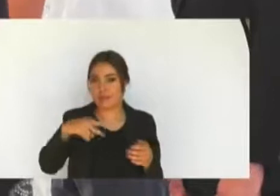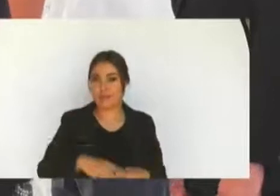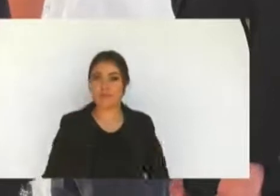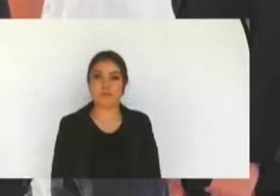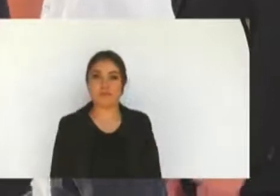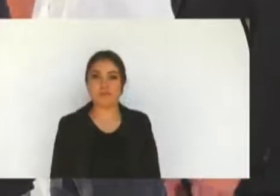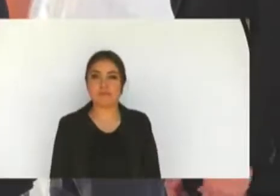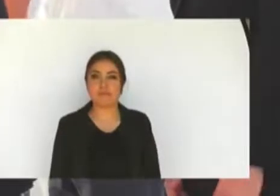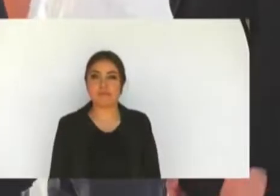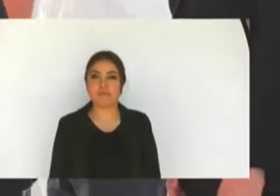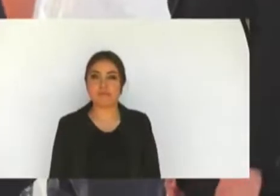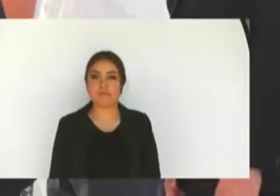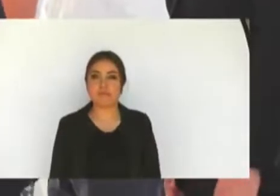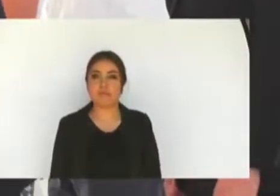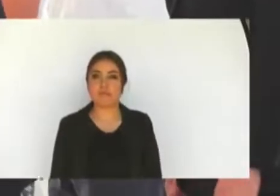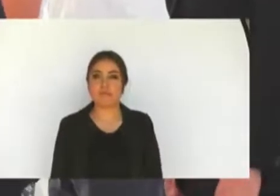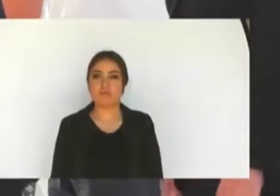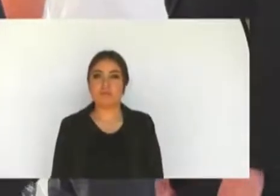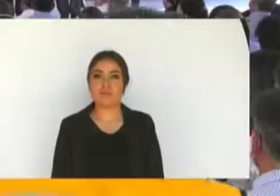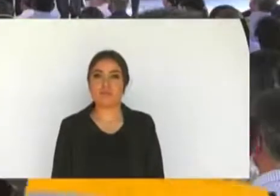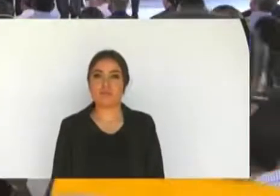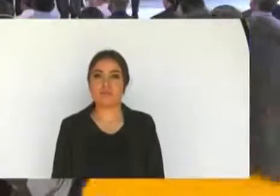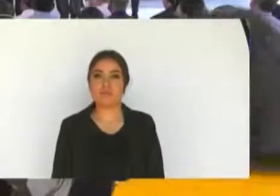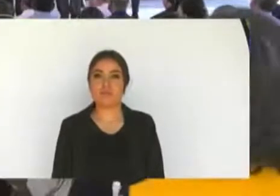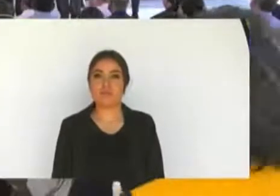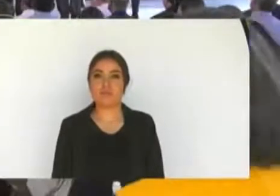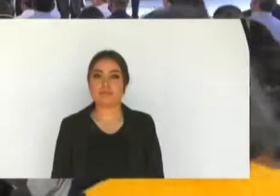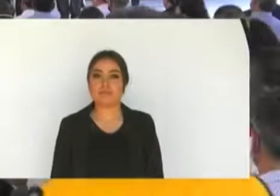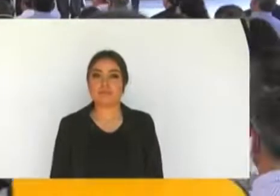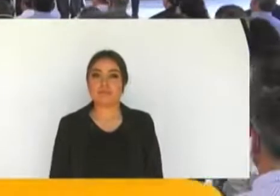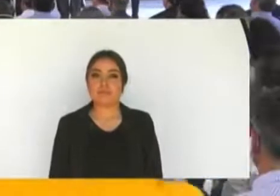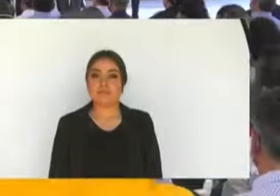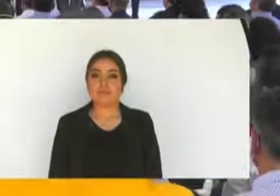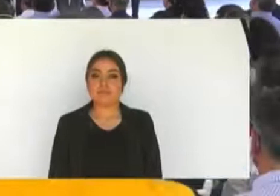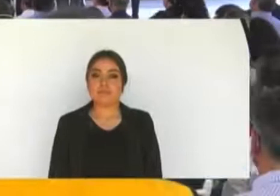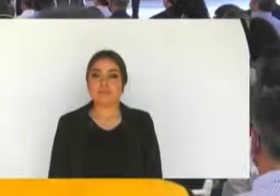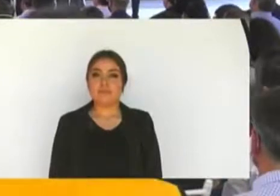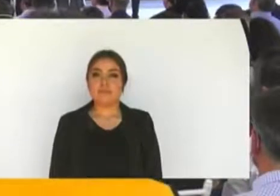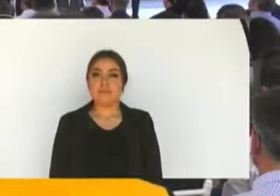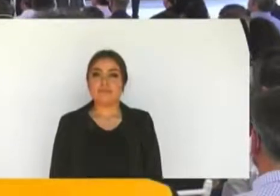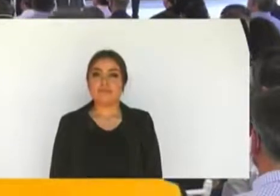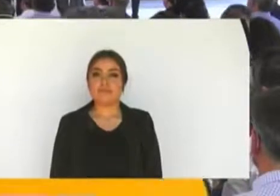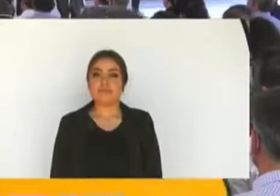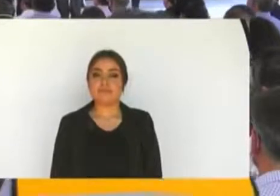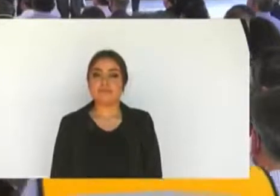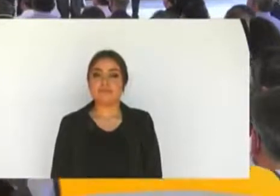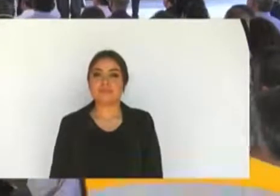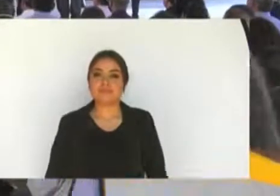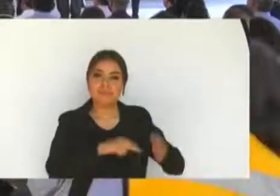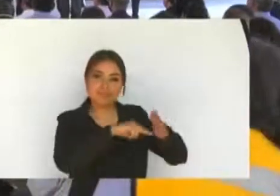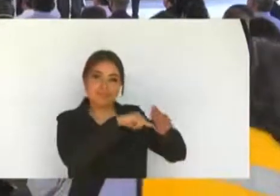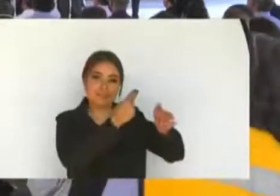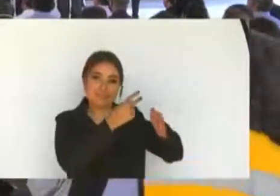la minería en México tomemos las mejores cualidades y virtudes de los metales y de los minerales. La voluntad de acero